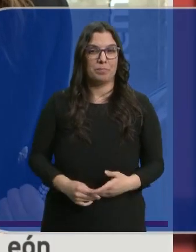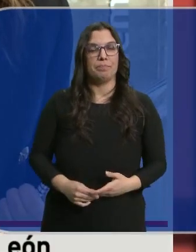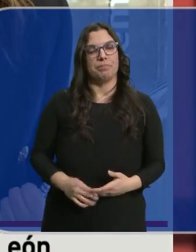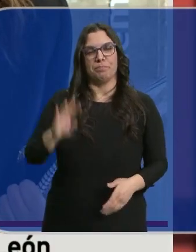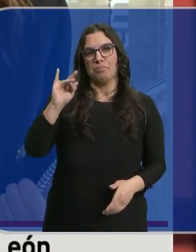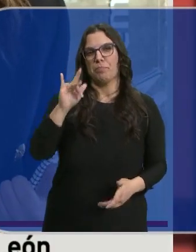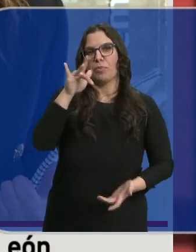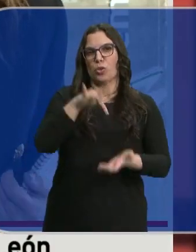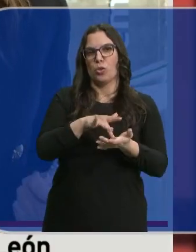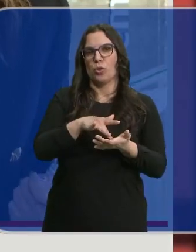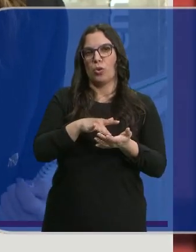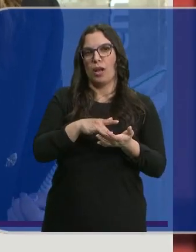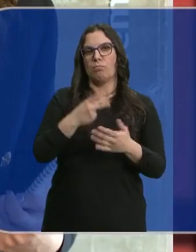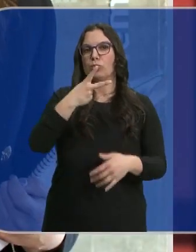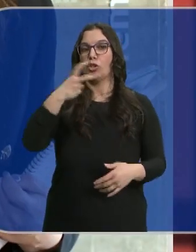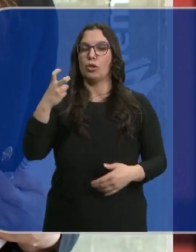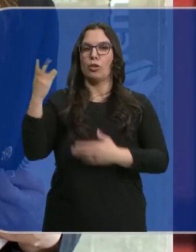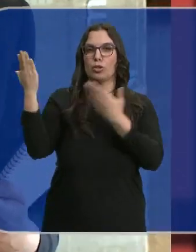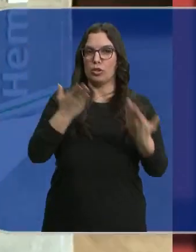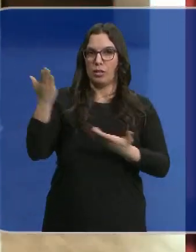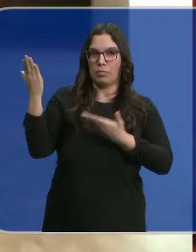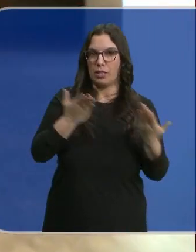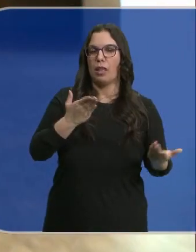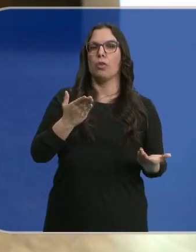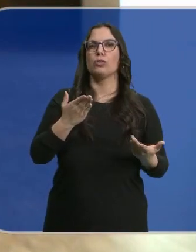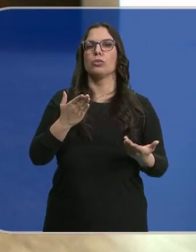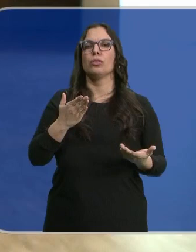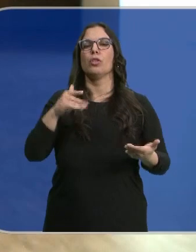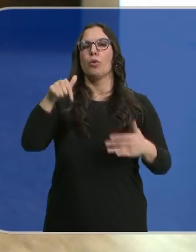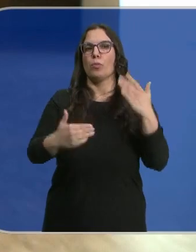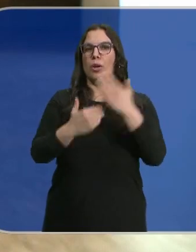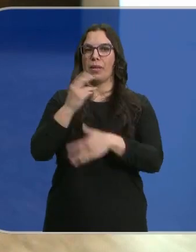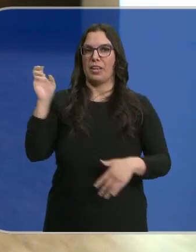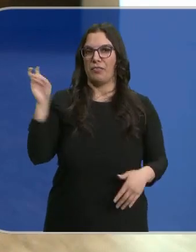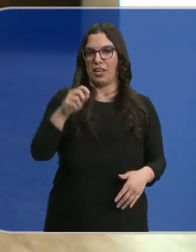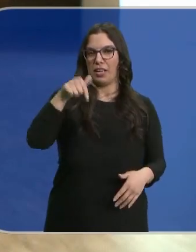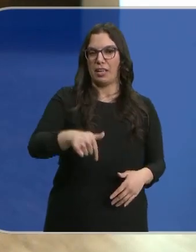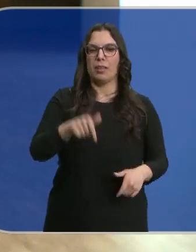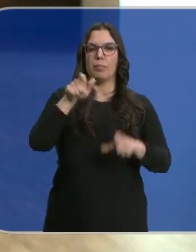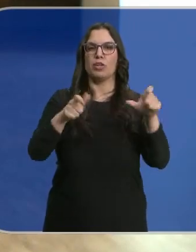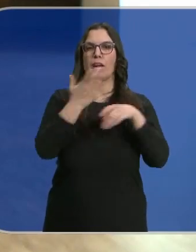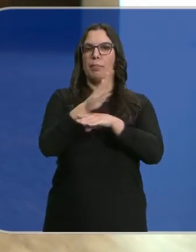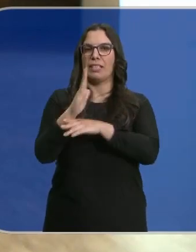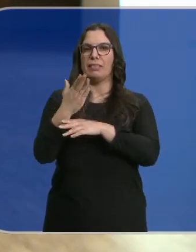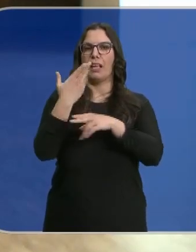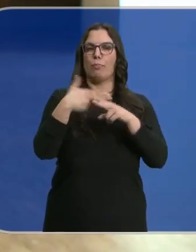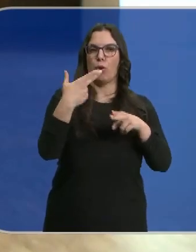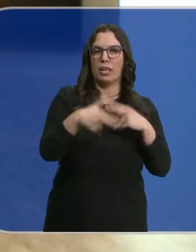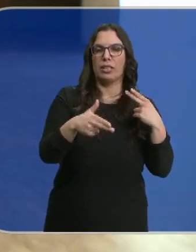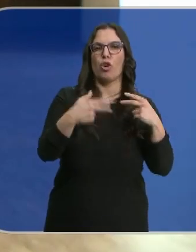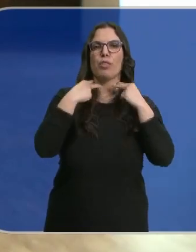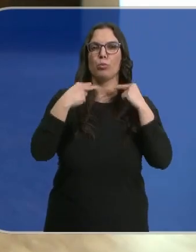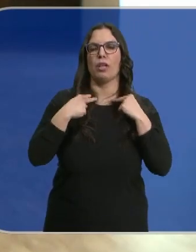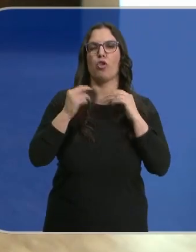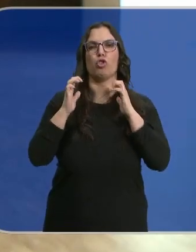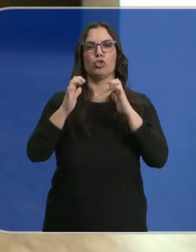Sí, han sido unos 200 invitados los que han pasado esta mañana por aquí. Representantes de la clase política, diputados,